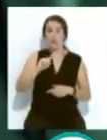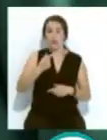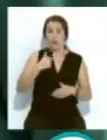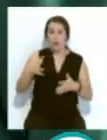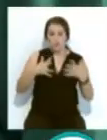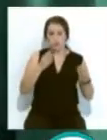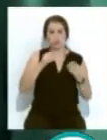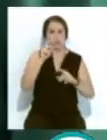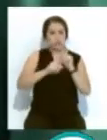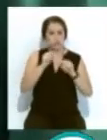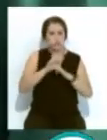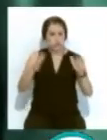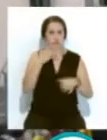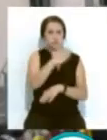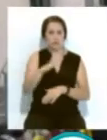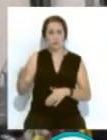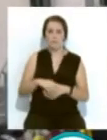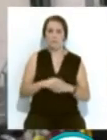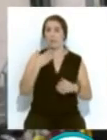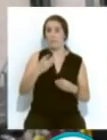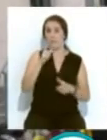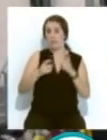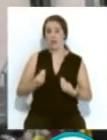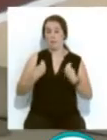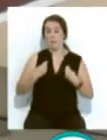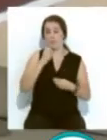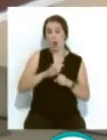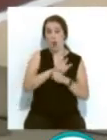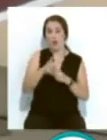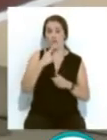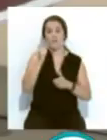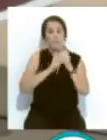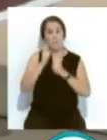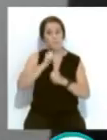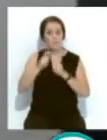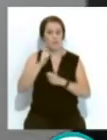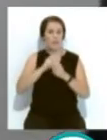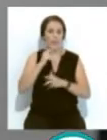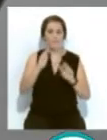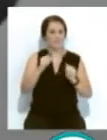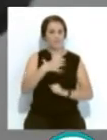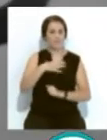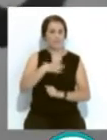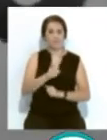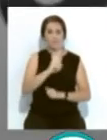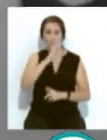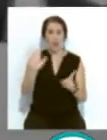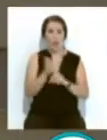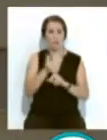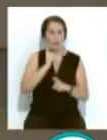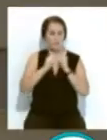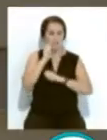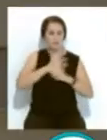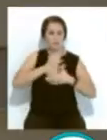avalanchas de contagios y fallecidos. Víctimas del coronavirus a los que sus seres queridos ni siquiera pudieron despedir para encontrar consuelo.